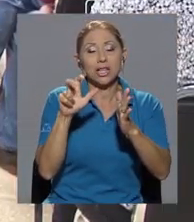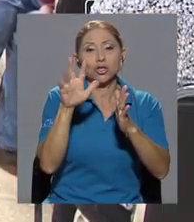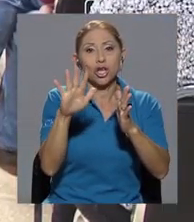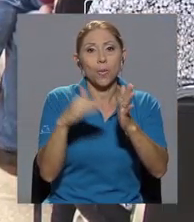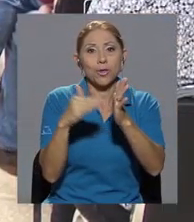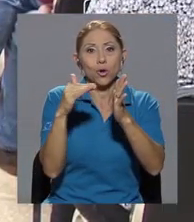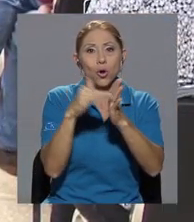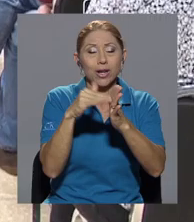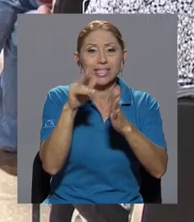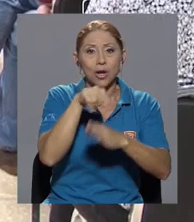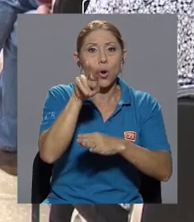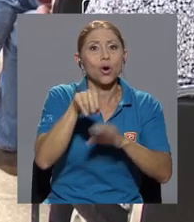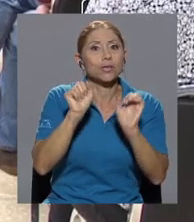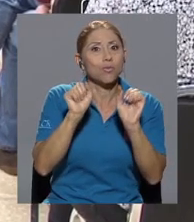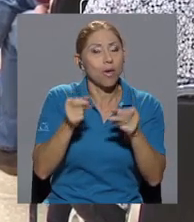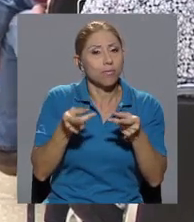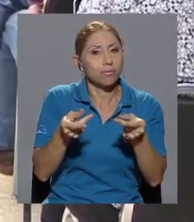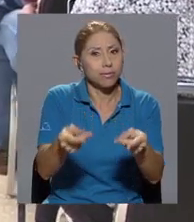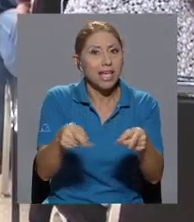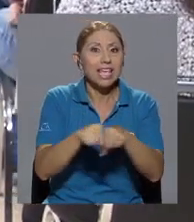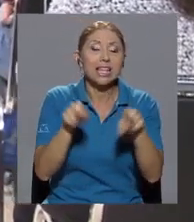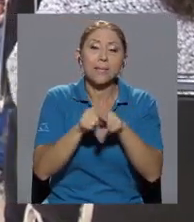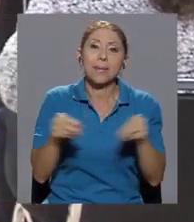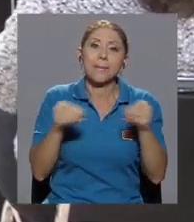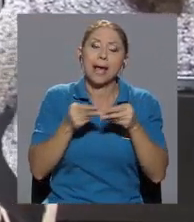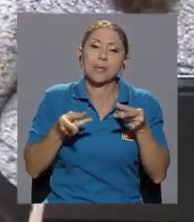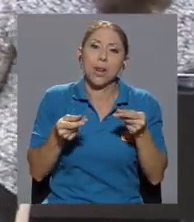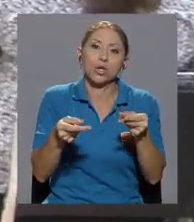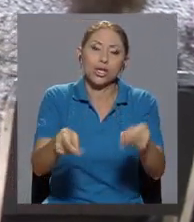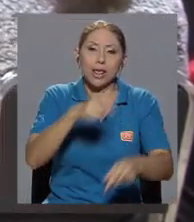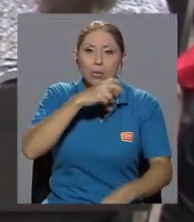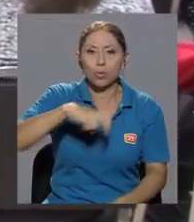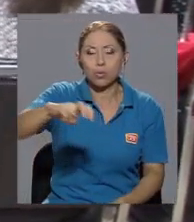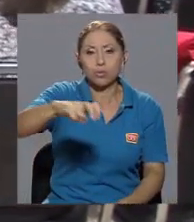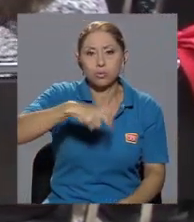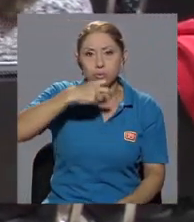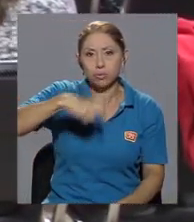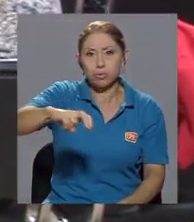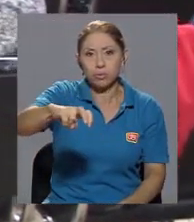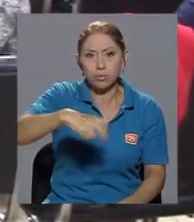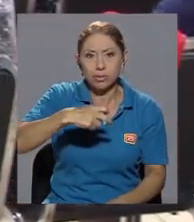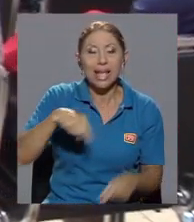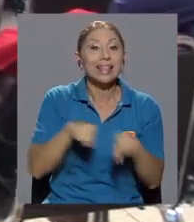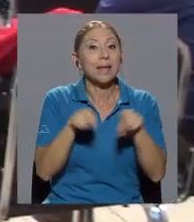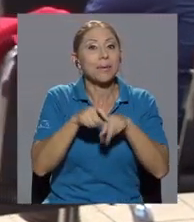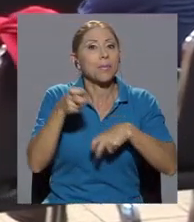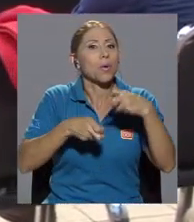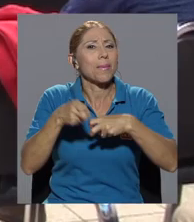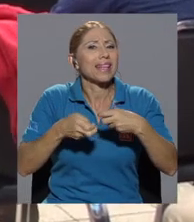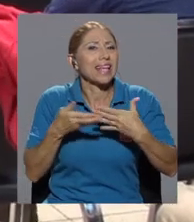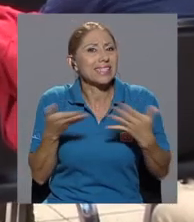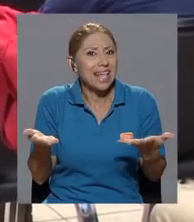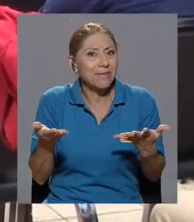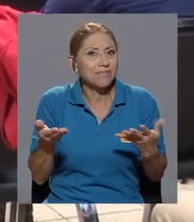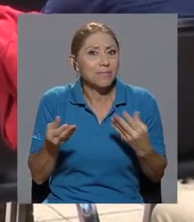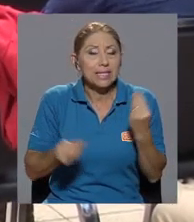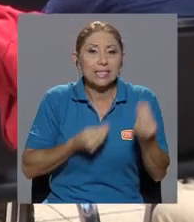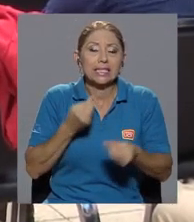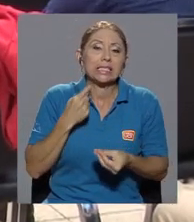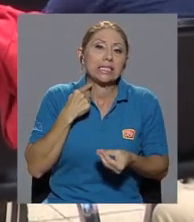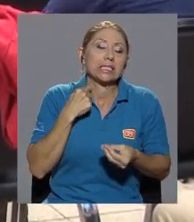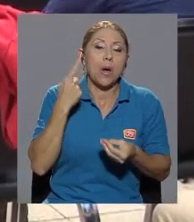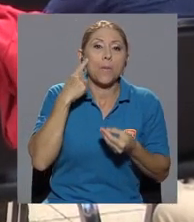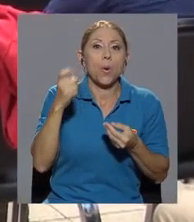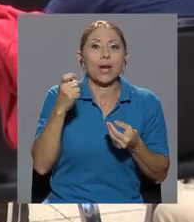61% en la velocidad de los viajes. Otra de las problemáticas son los costos derivados del congestionamiento en la gran área